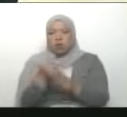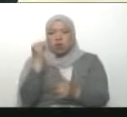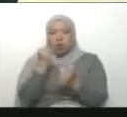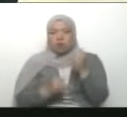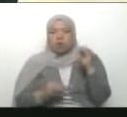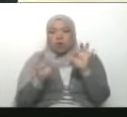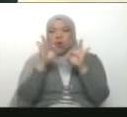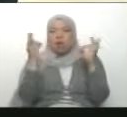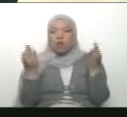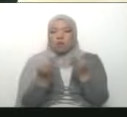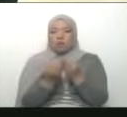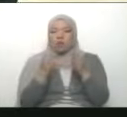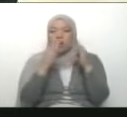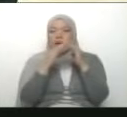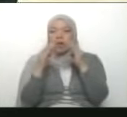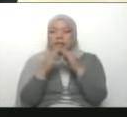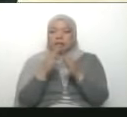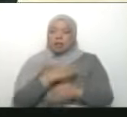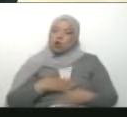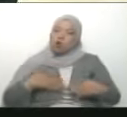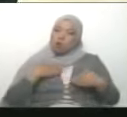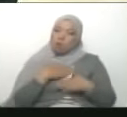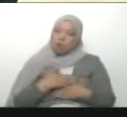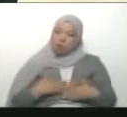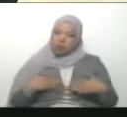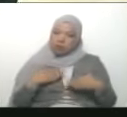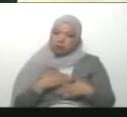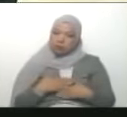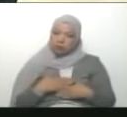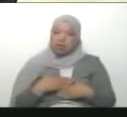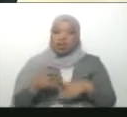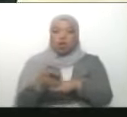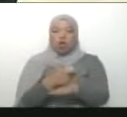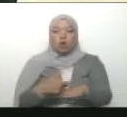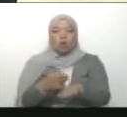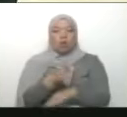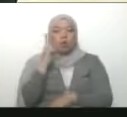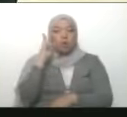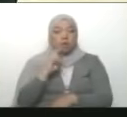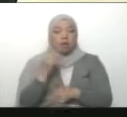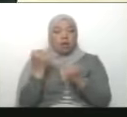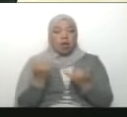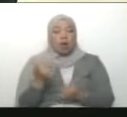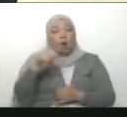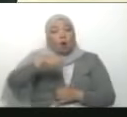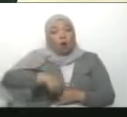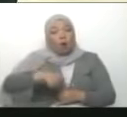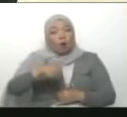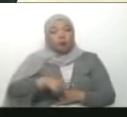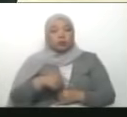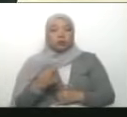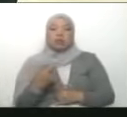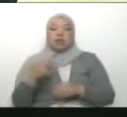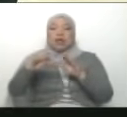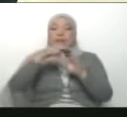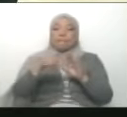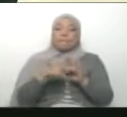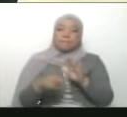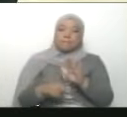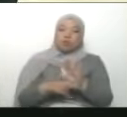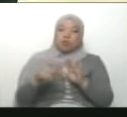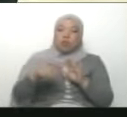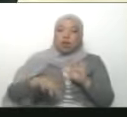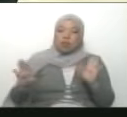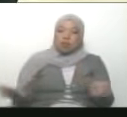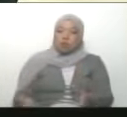última familia que recibió una vivienda digna también del gobierno bolivariano. Y hoy, presidente, siguiendo sus instrucciones, este